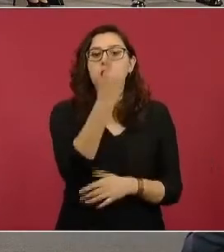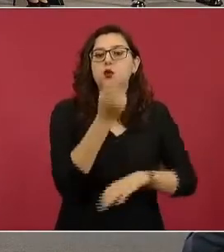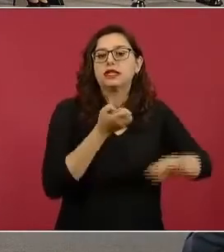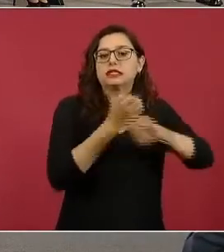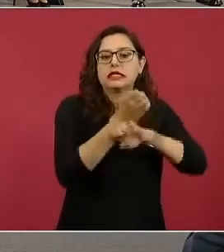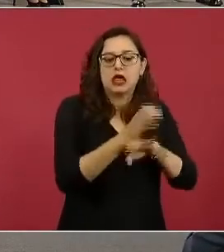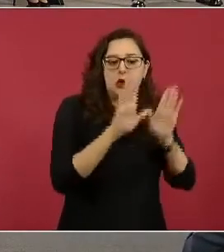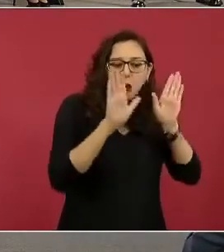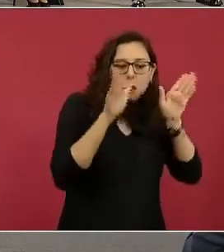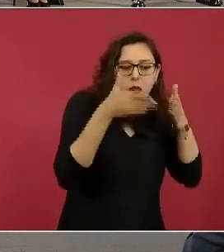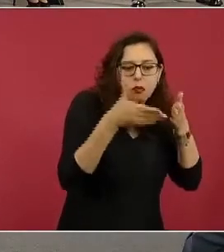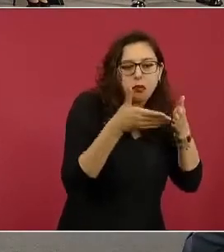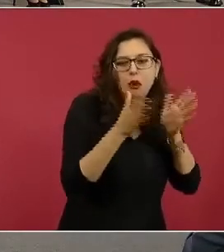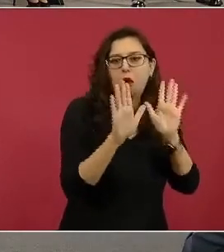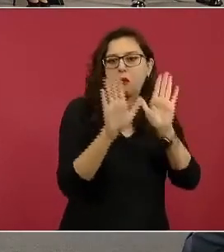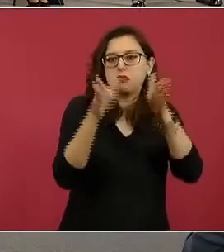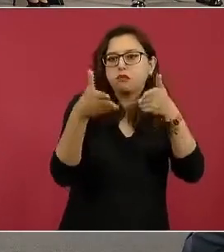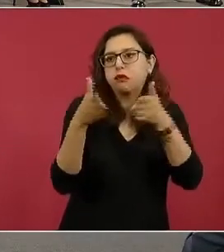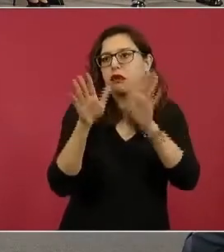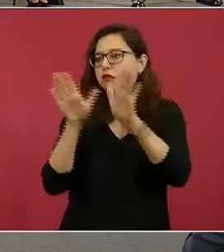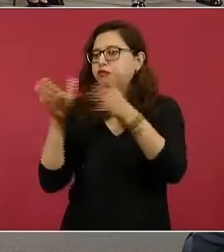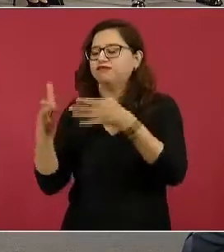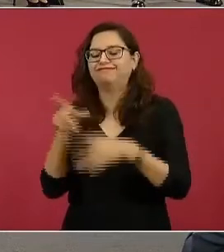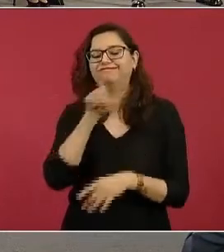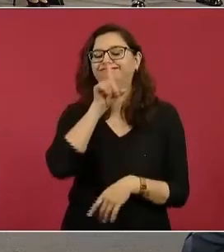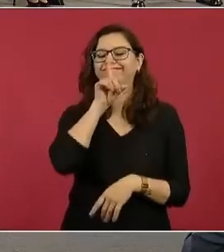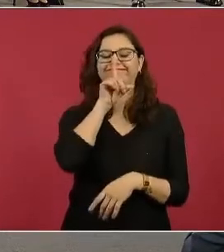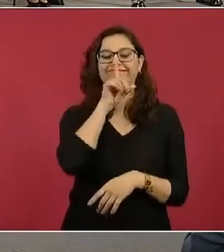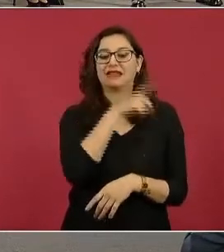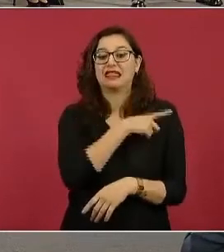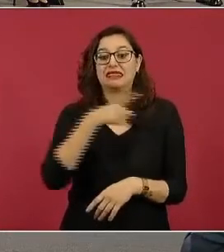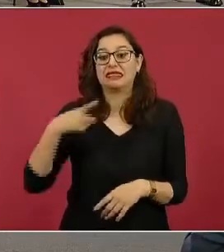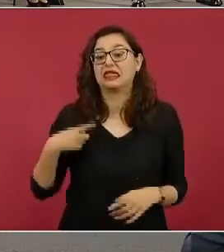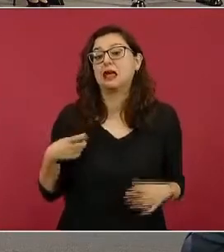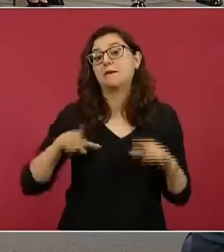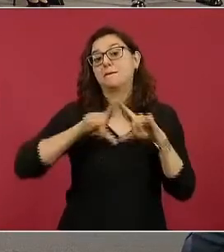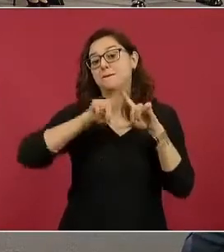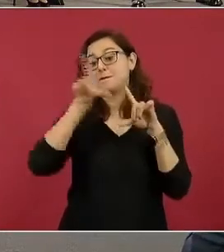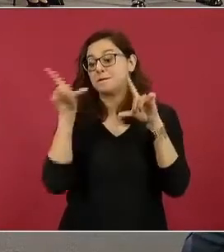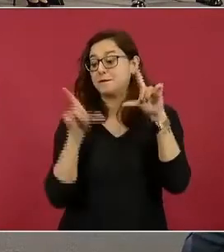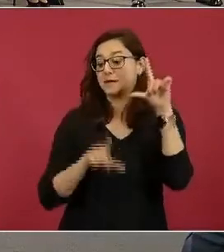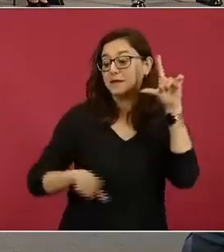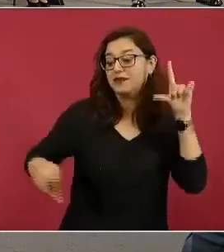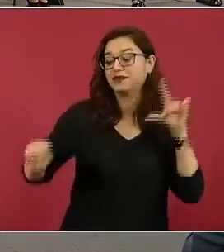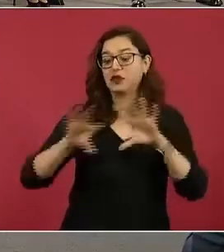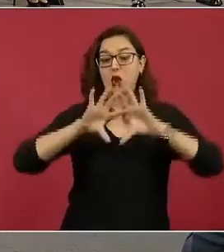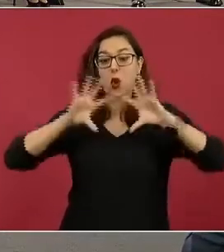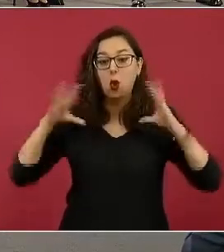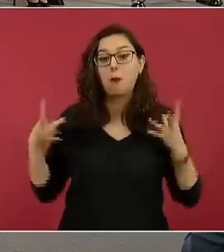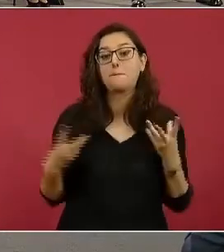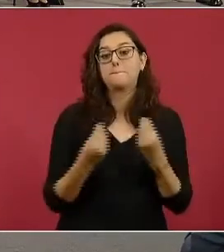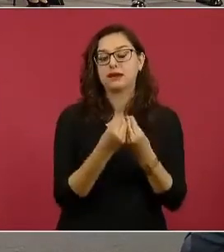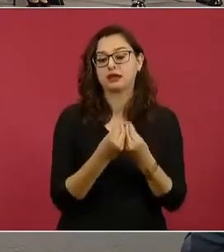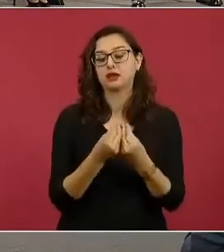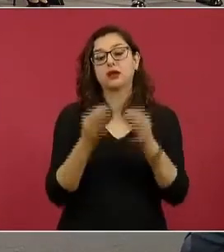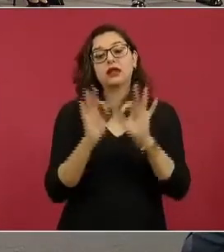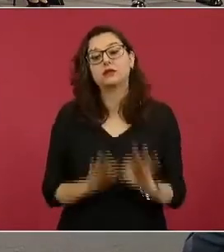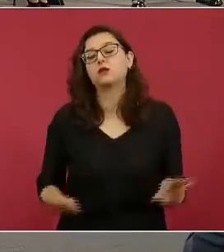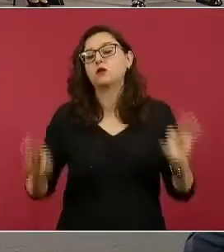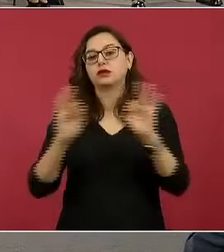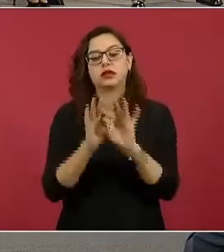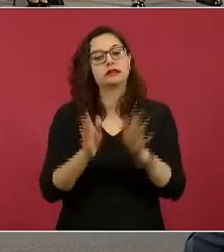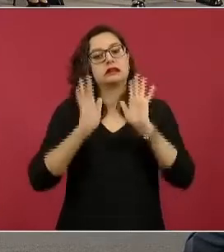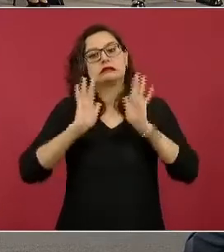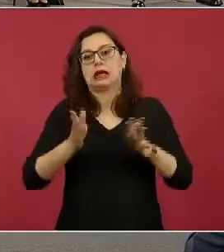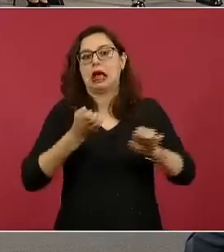una fiscalía o un Estado resuelva un problema, porque la desaparición no respeta la frontera de ese Estado, tenemos que pensar